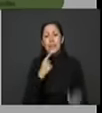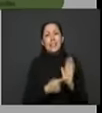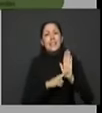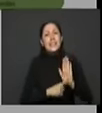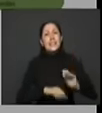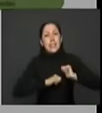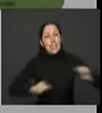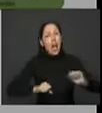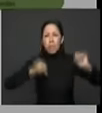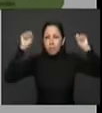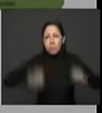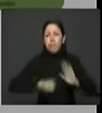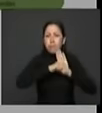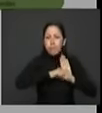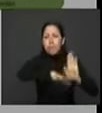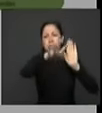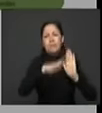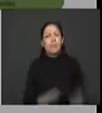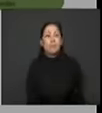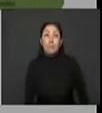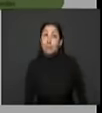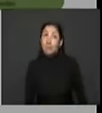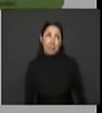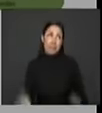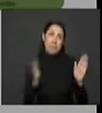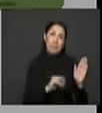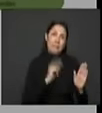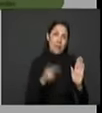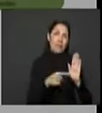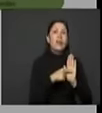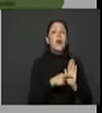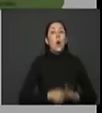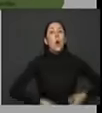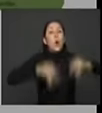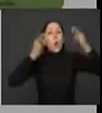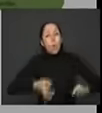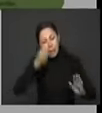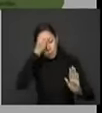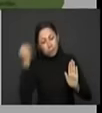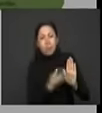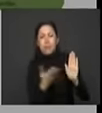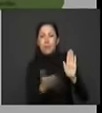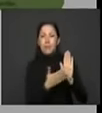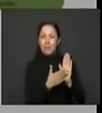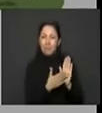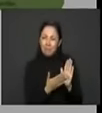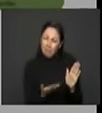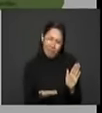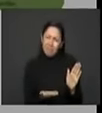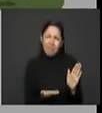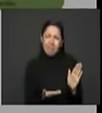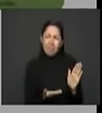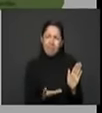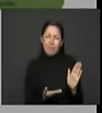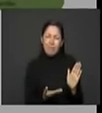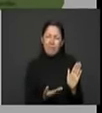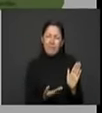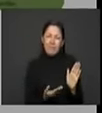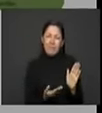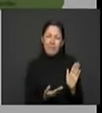Y hacemos muy mal la segunda parte con la que termina y cúmplase. De manera que no es